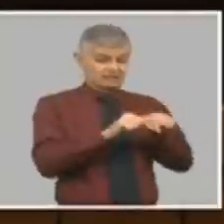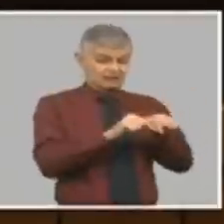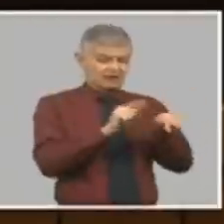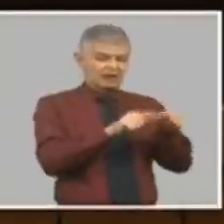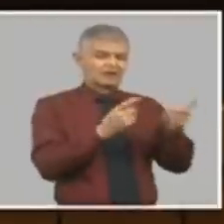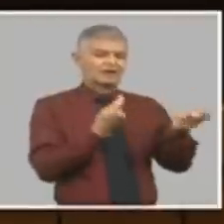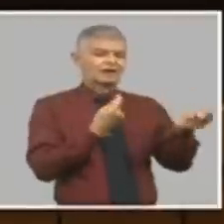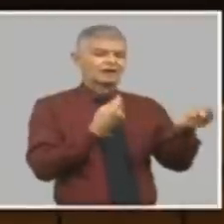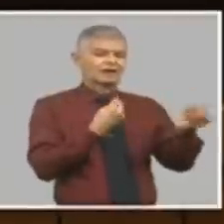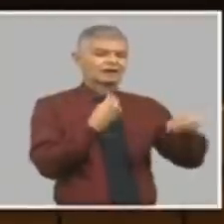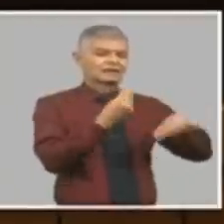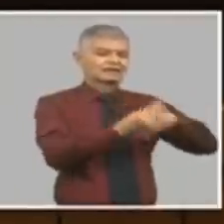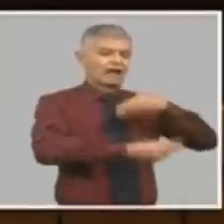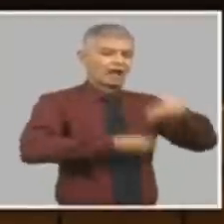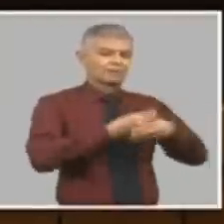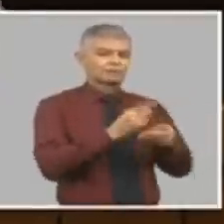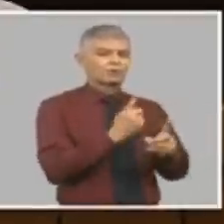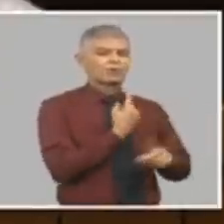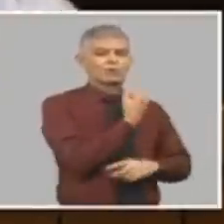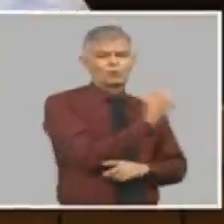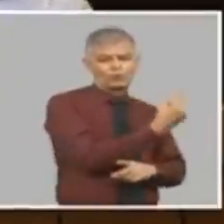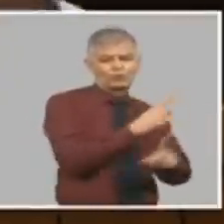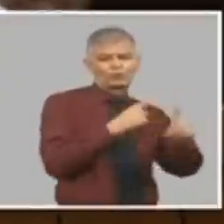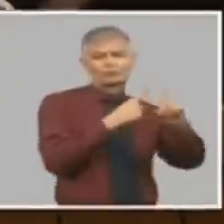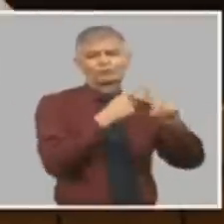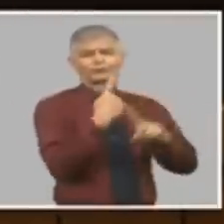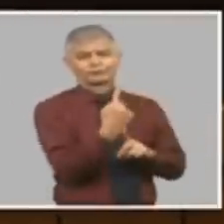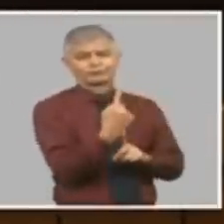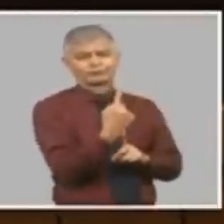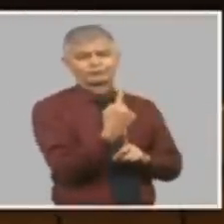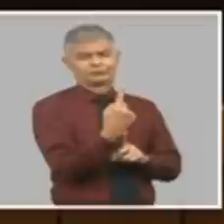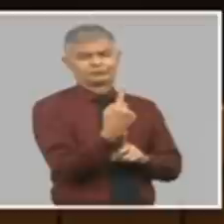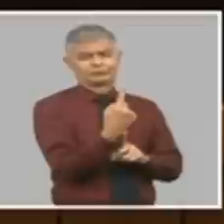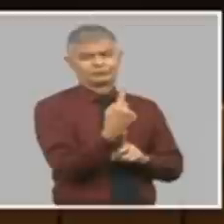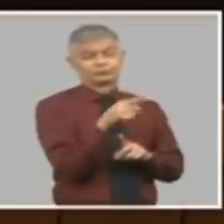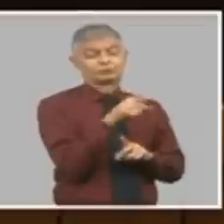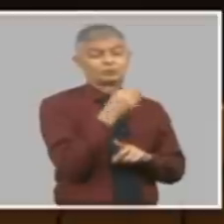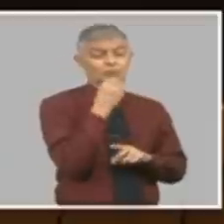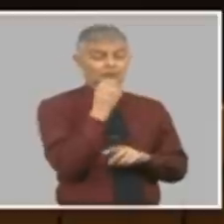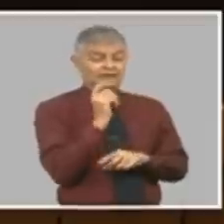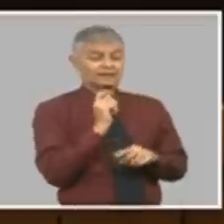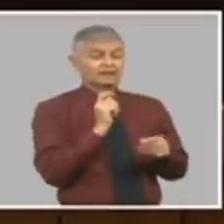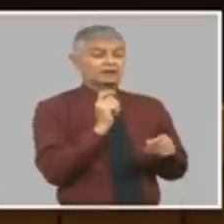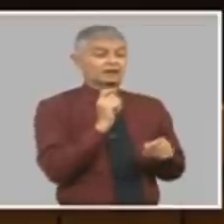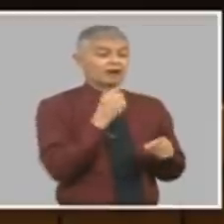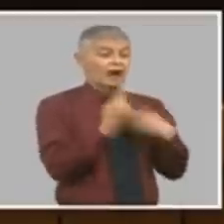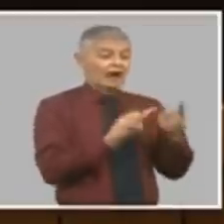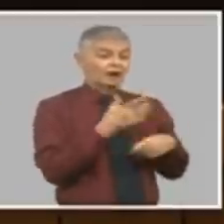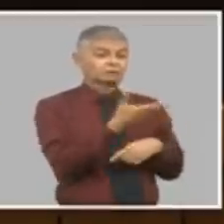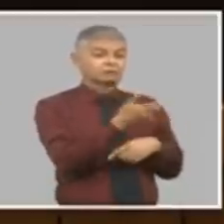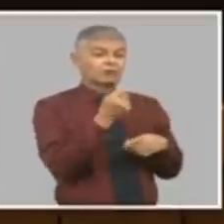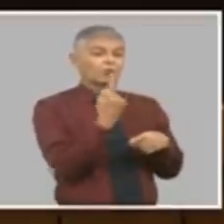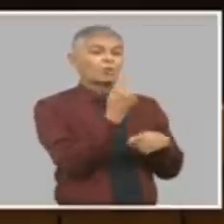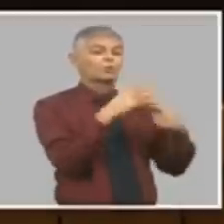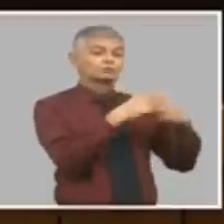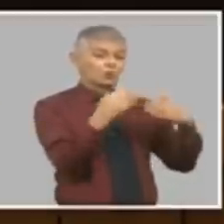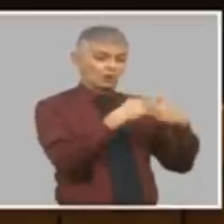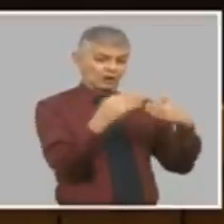para tener acceso a dólar tiene que tener una autorización primero y eso